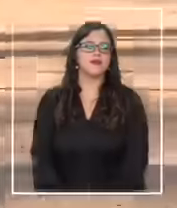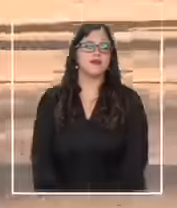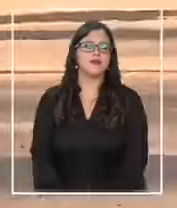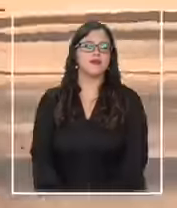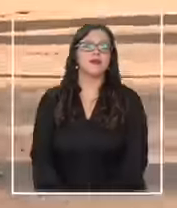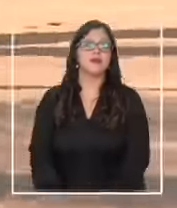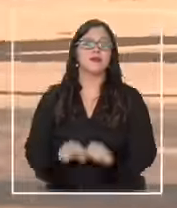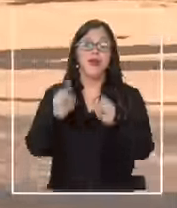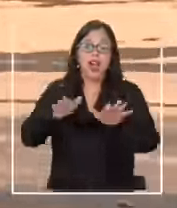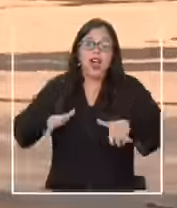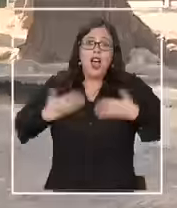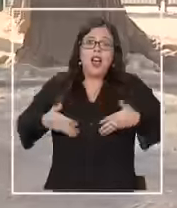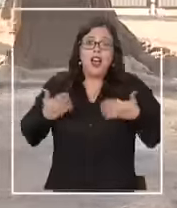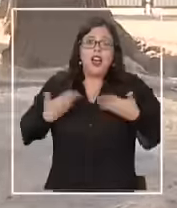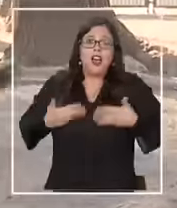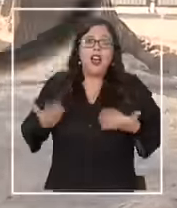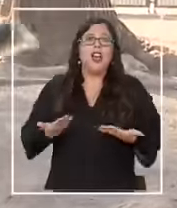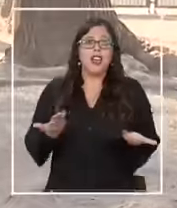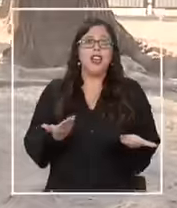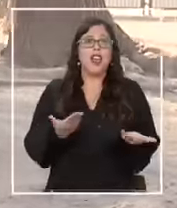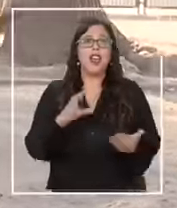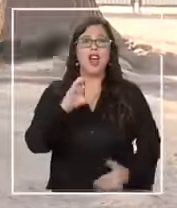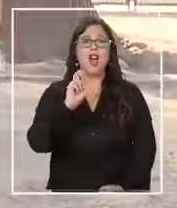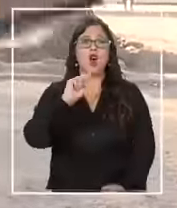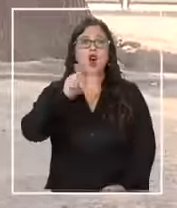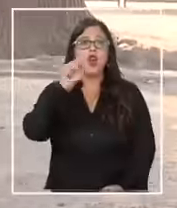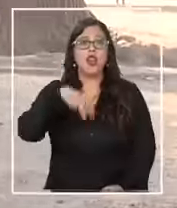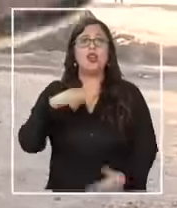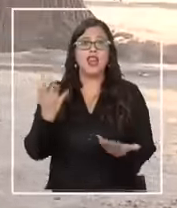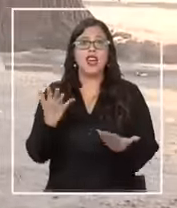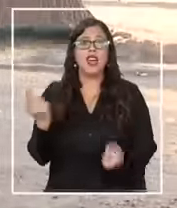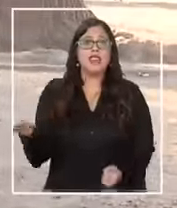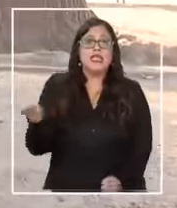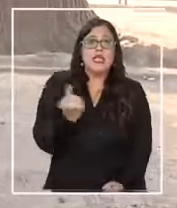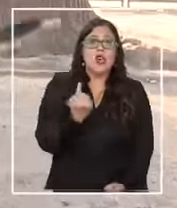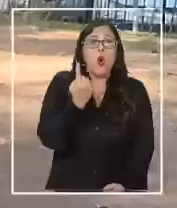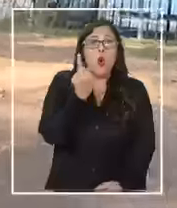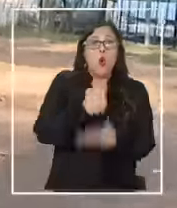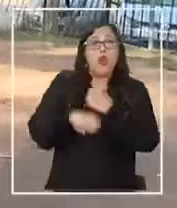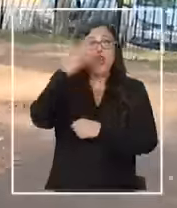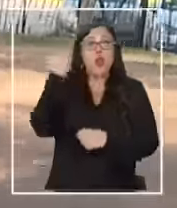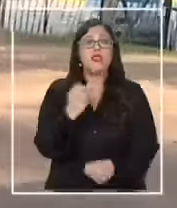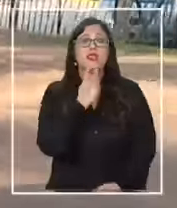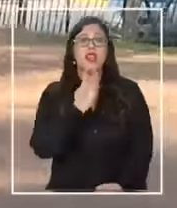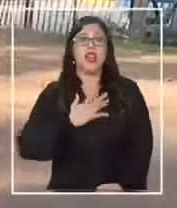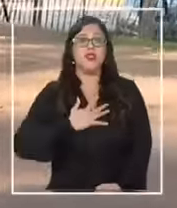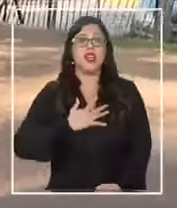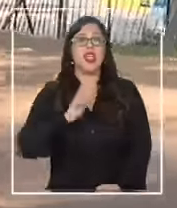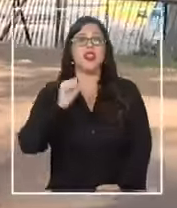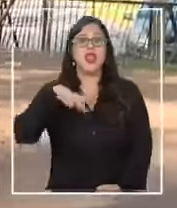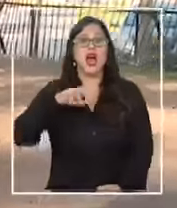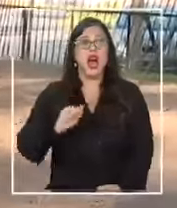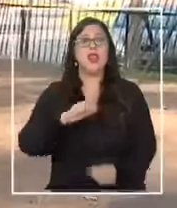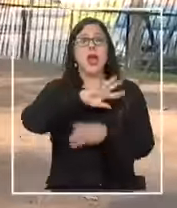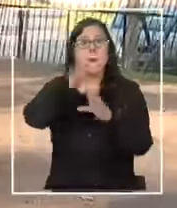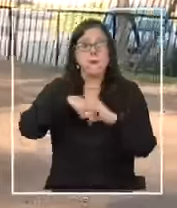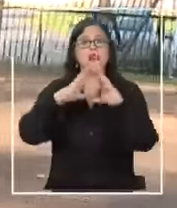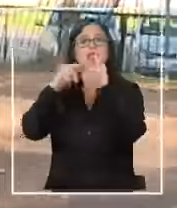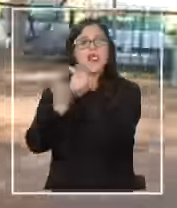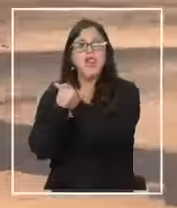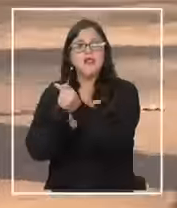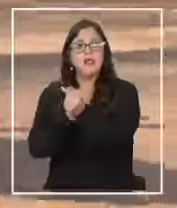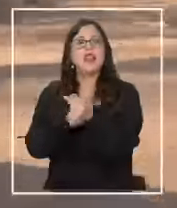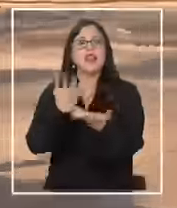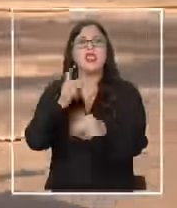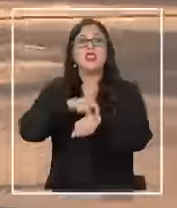con esa energía que contagia Corgan llegó hace un año a la vida de Ana hoy es un integrante más de su familia y buena parte de su tiempo va